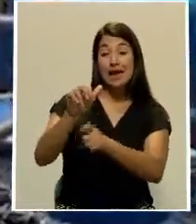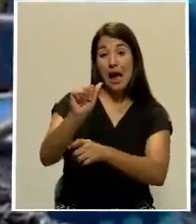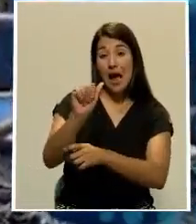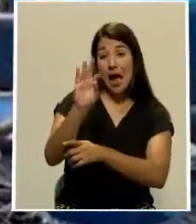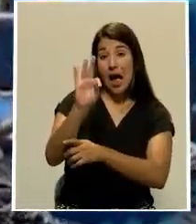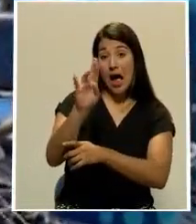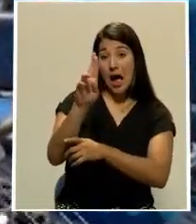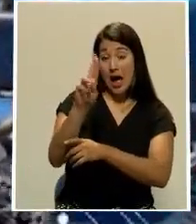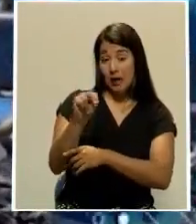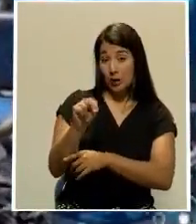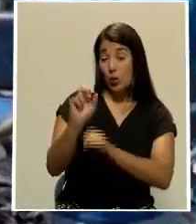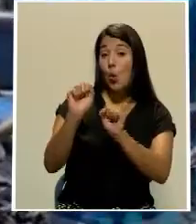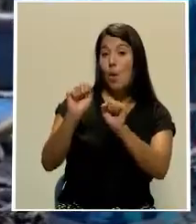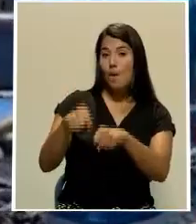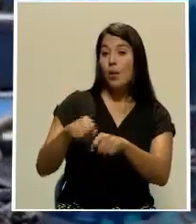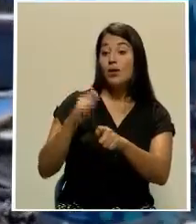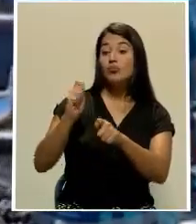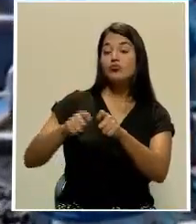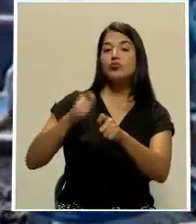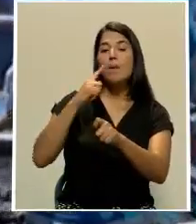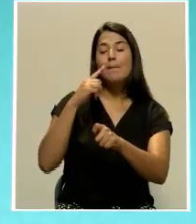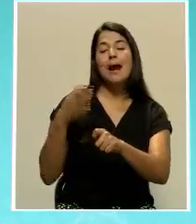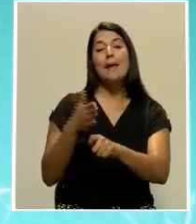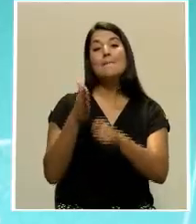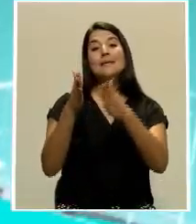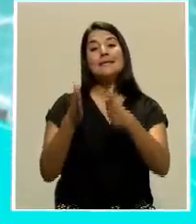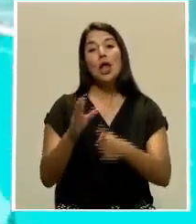definido para los pescadores ticos.